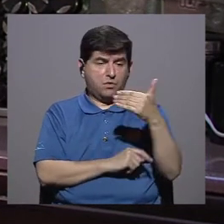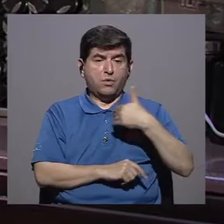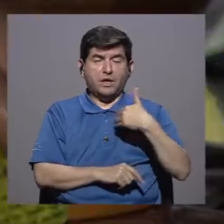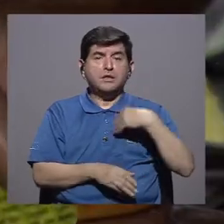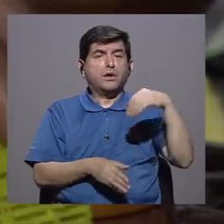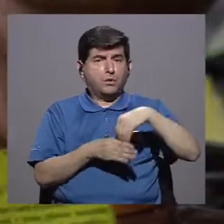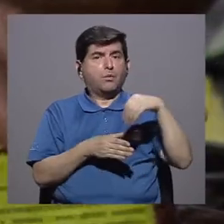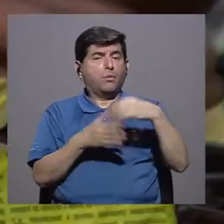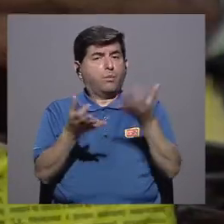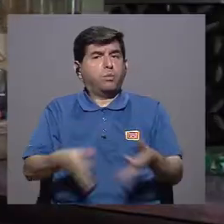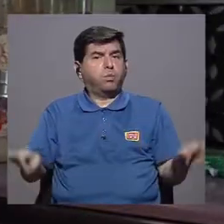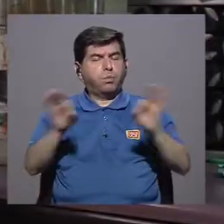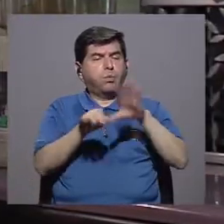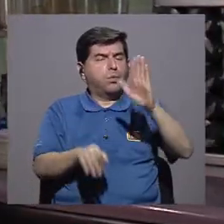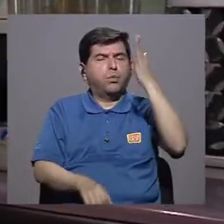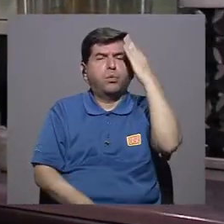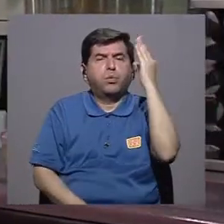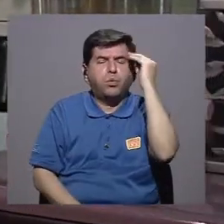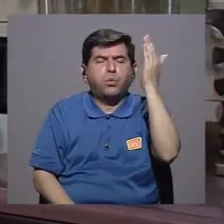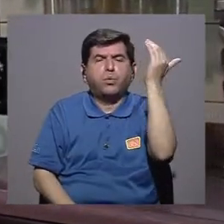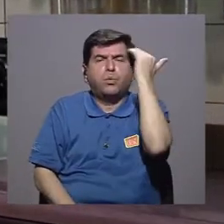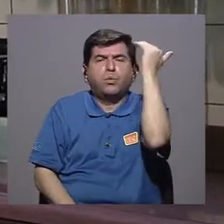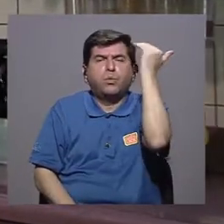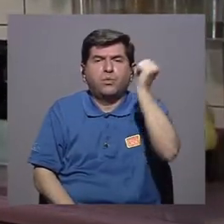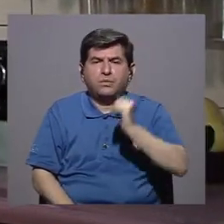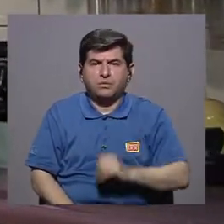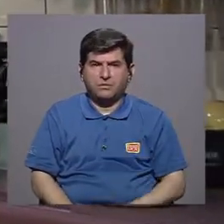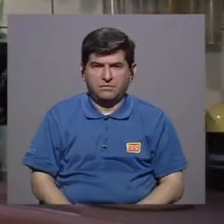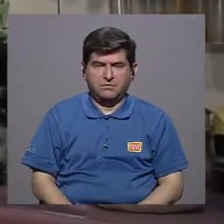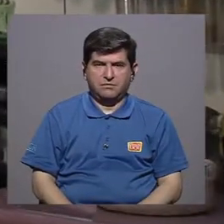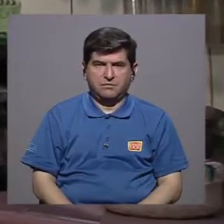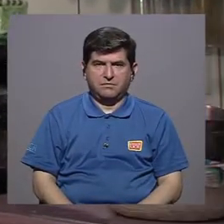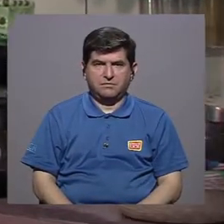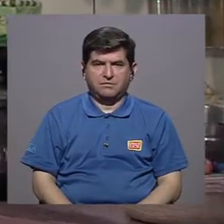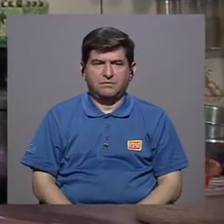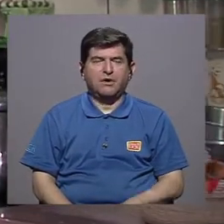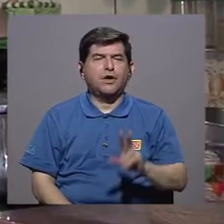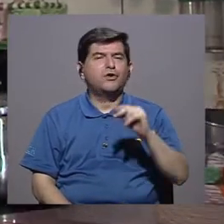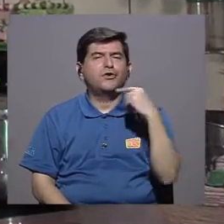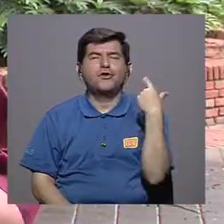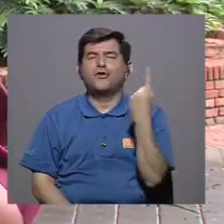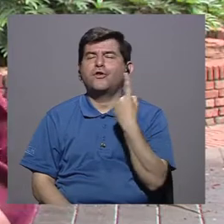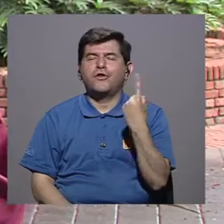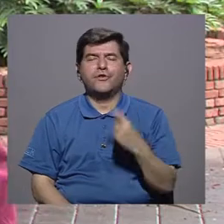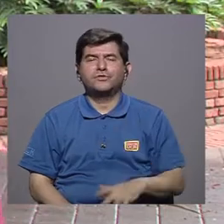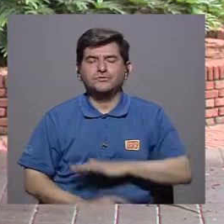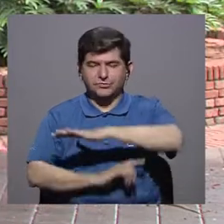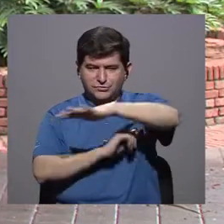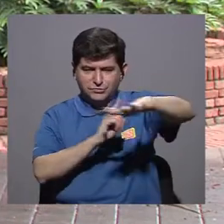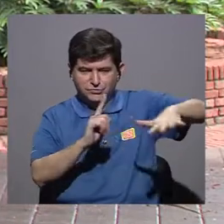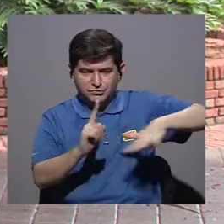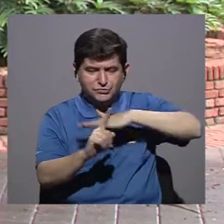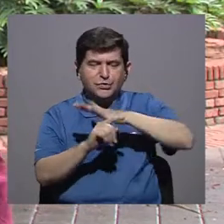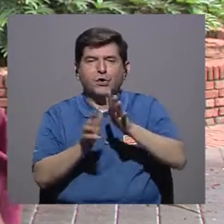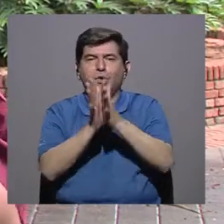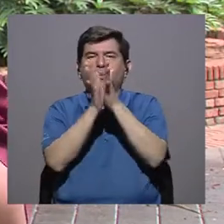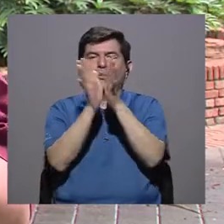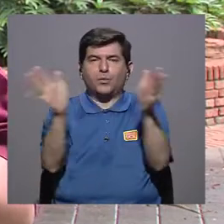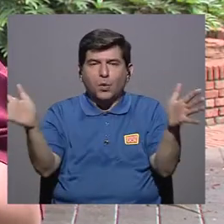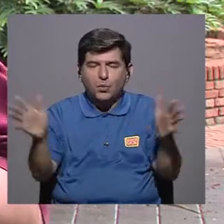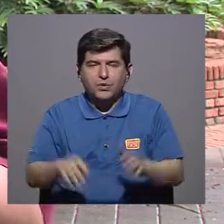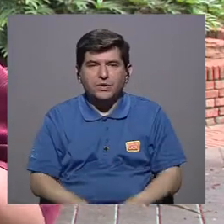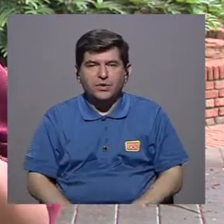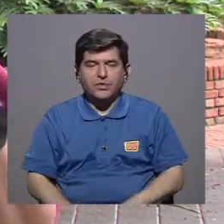porque también tienen mucho que aportar, su experiencia, su conocimiento. Entonces, no sólo en los entornos